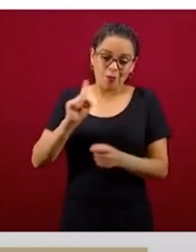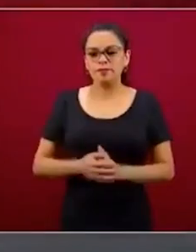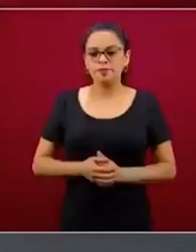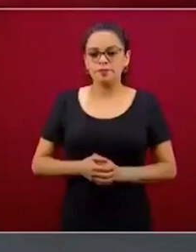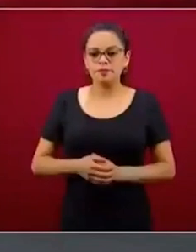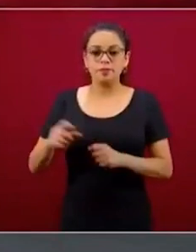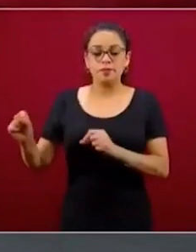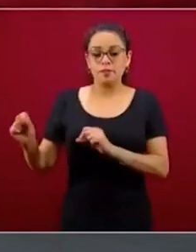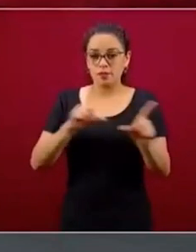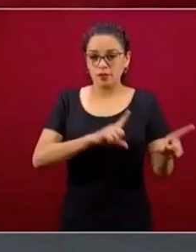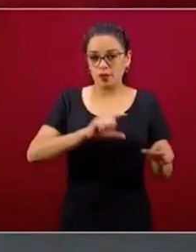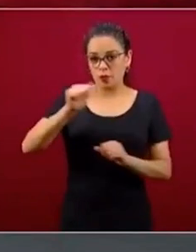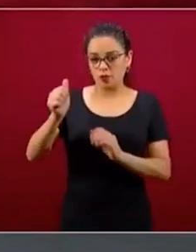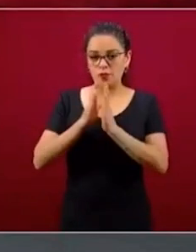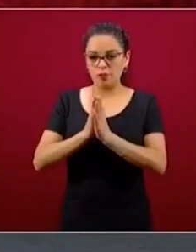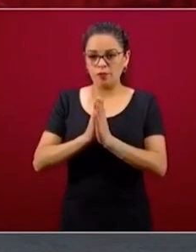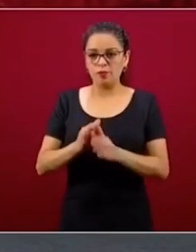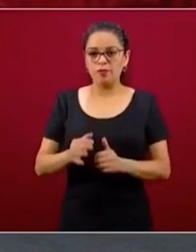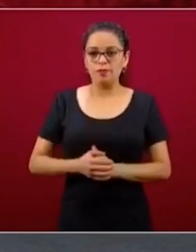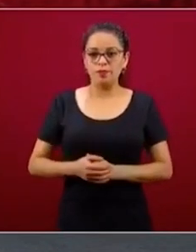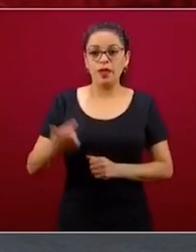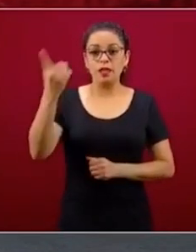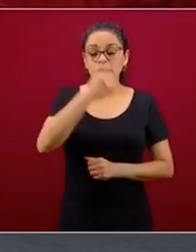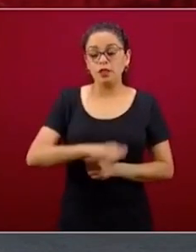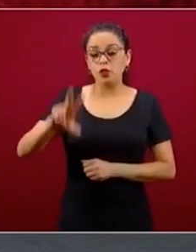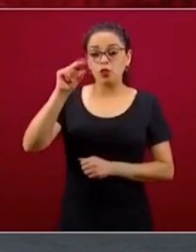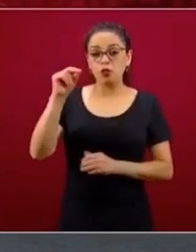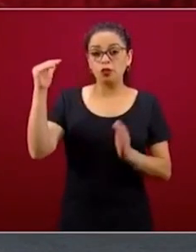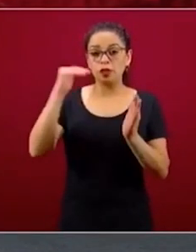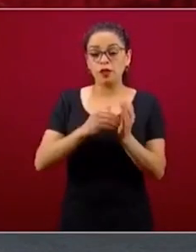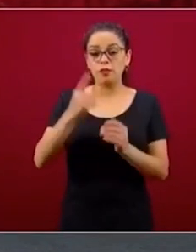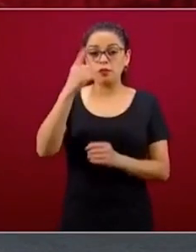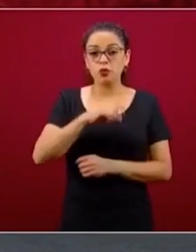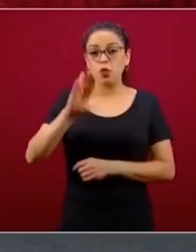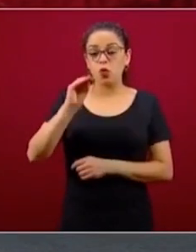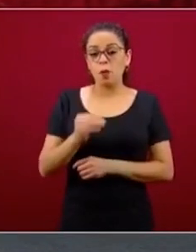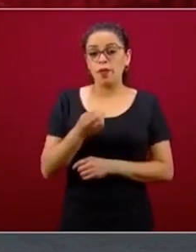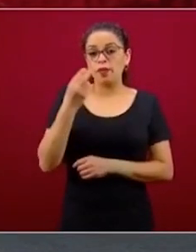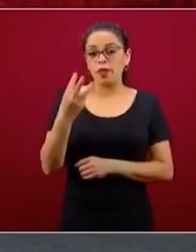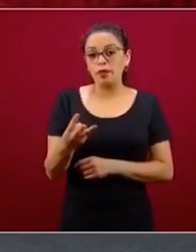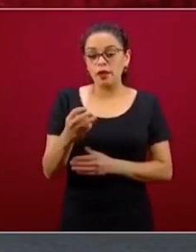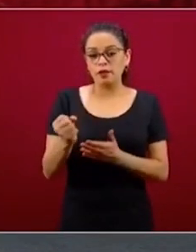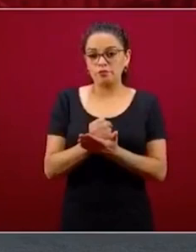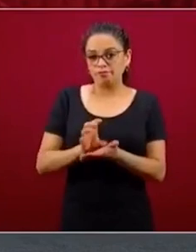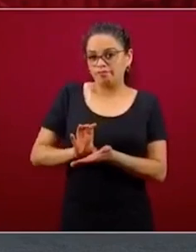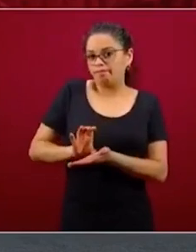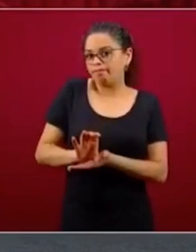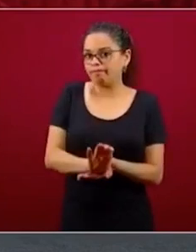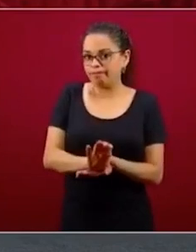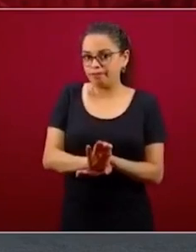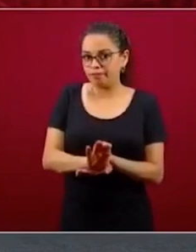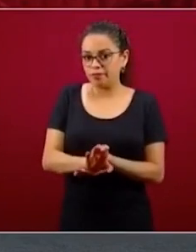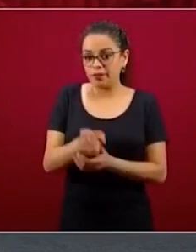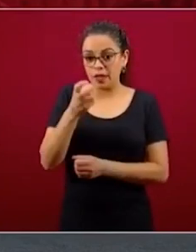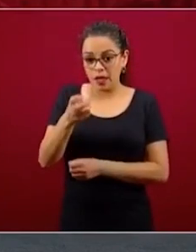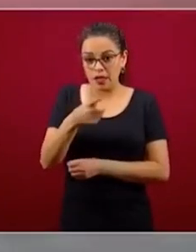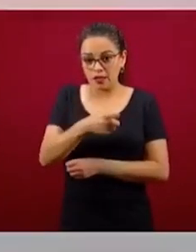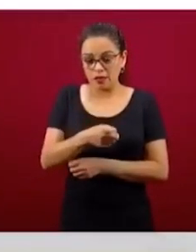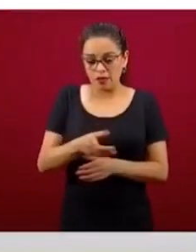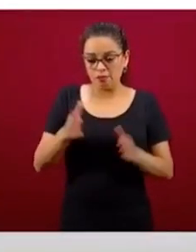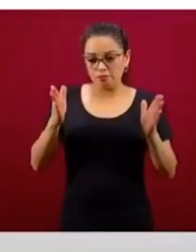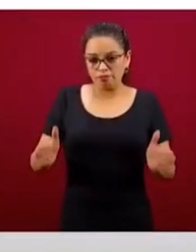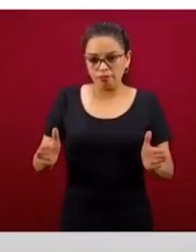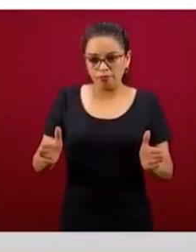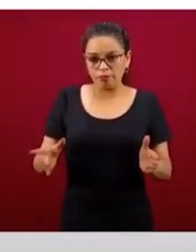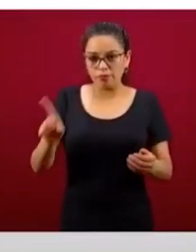la siguiente, hemos ya registrado 180 mil 193 créditos, esto al corte de